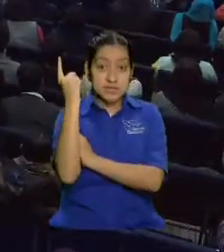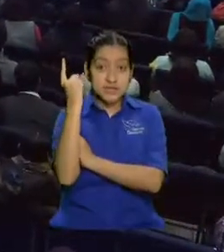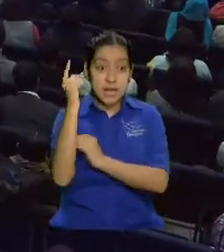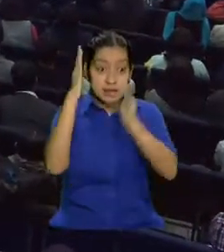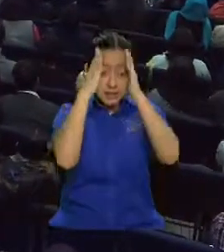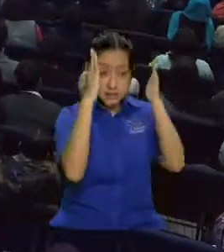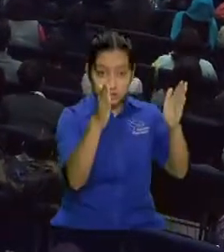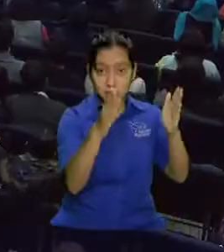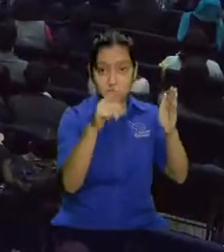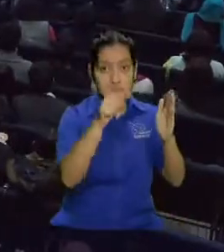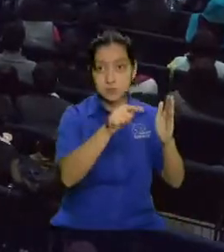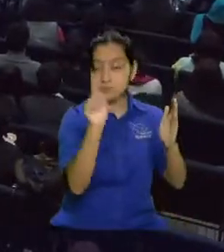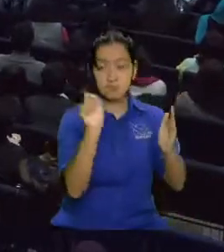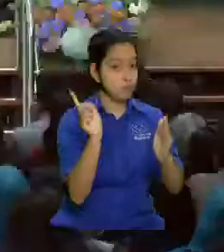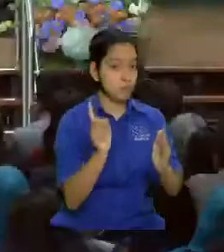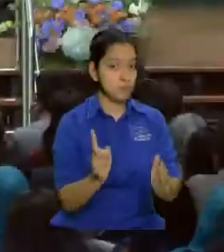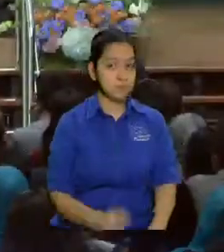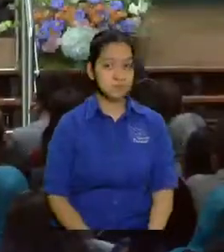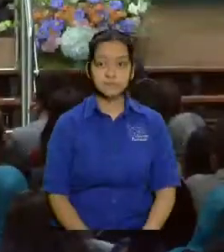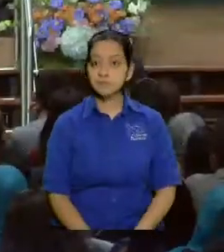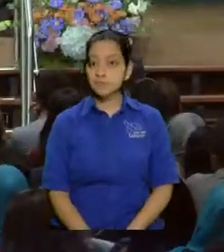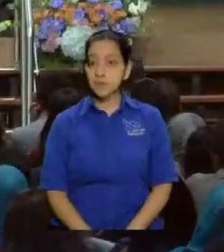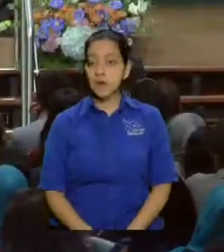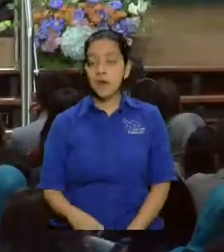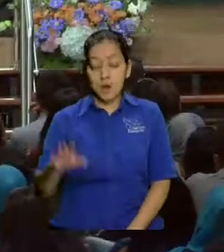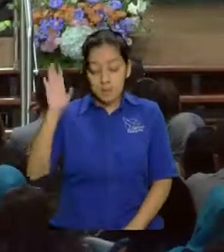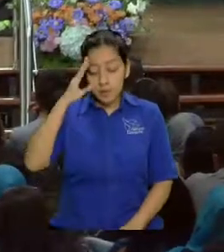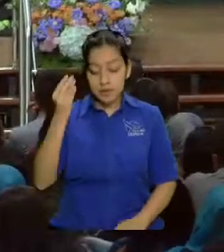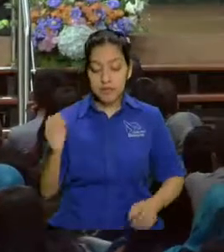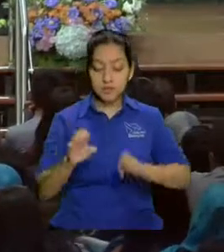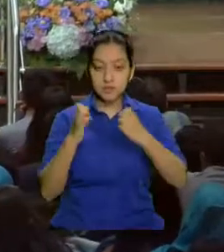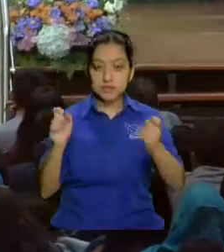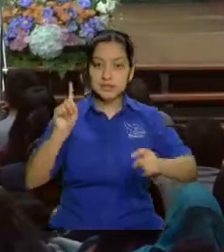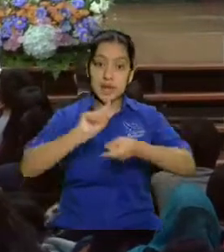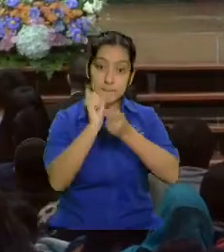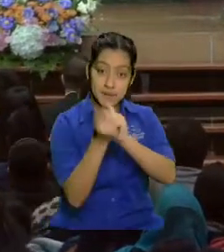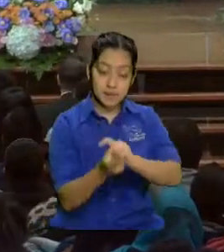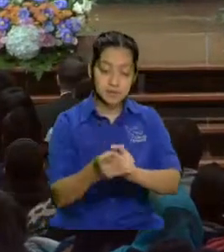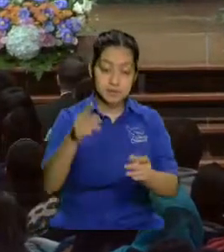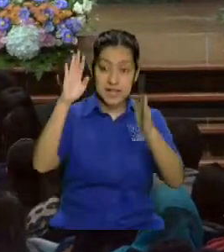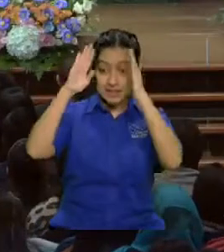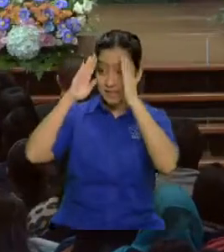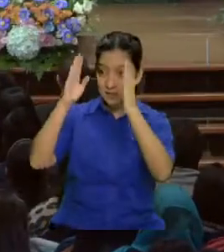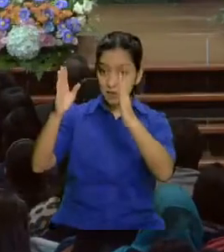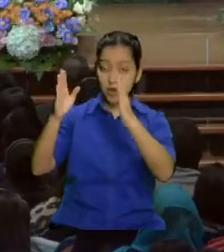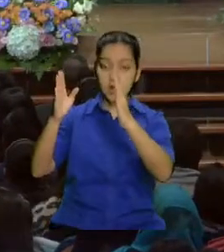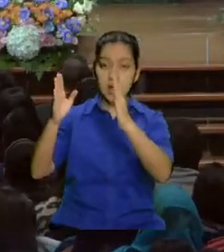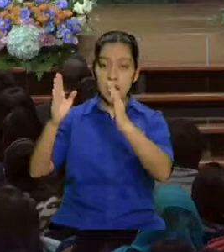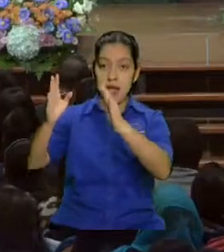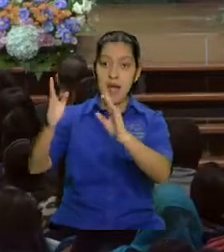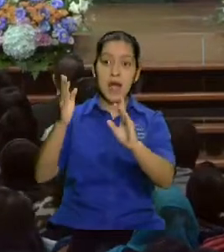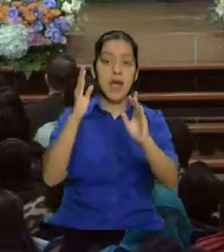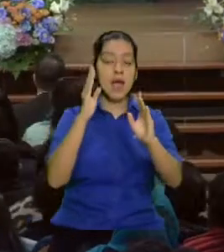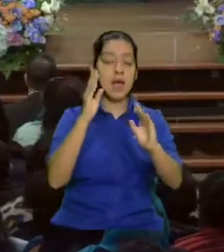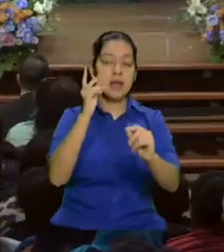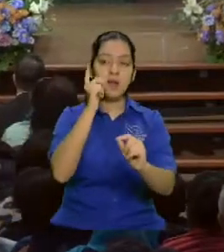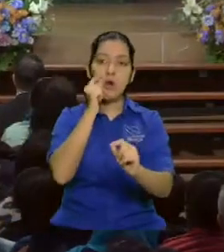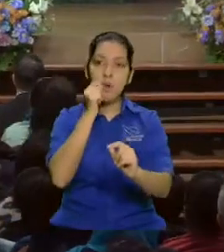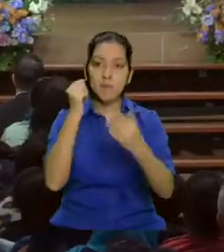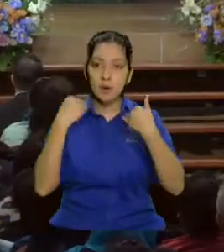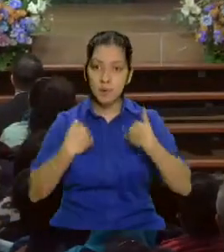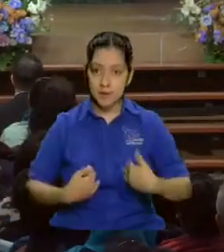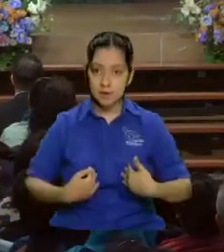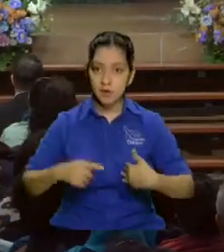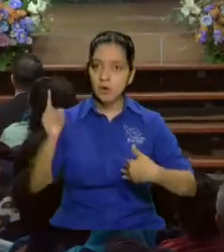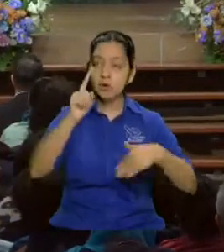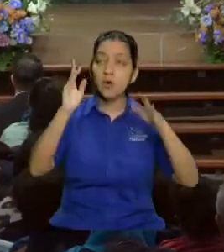Ese no es nuestro centro, porque entonces se cambiaría el centro hacia el hombre, hacia los pobres, en vez de